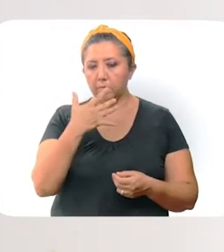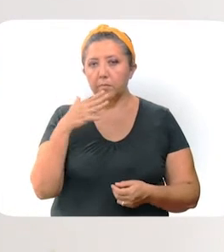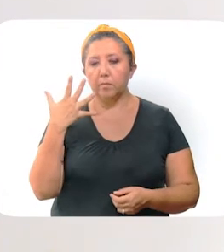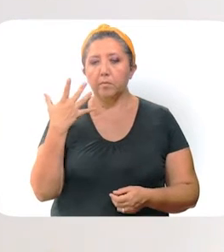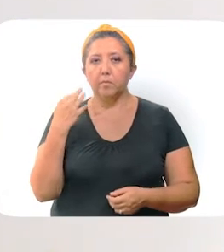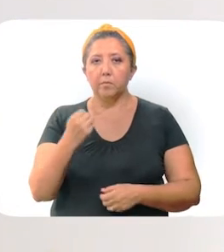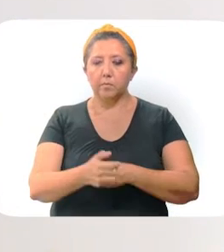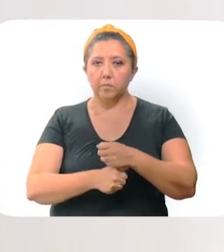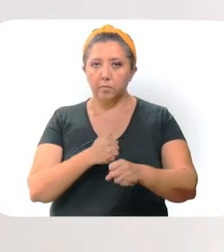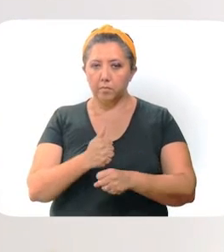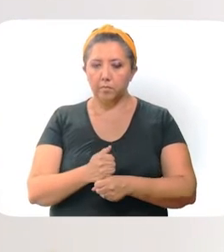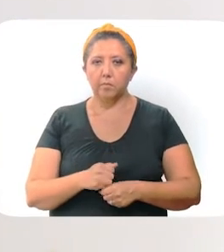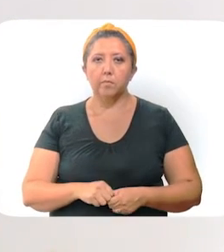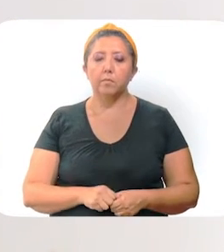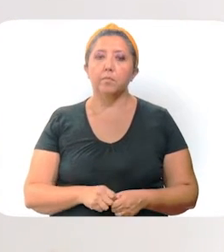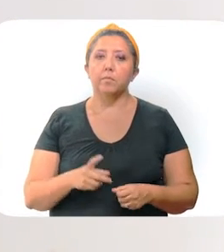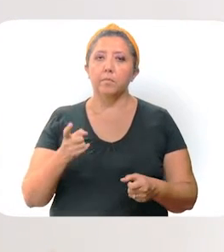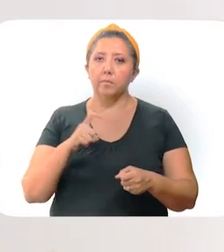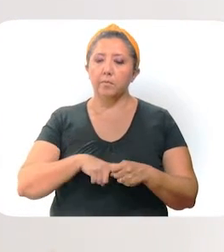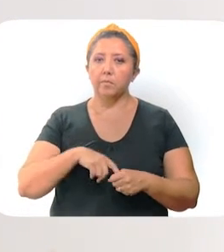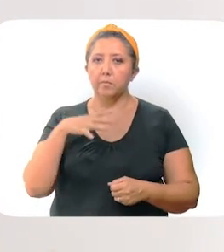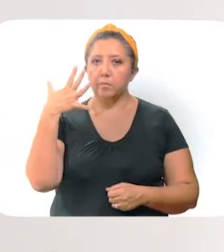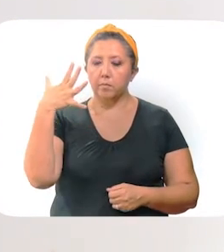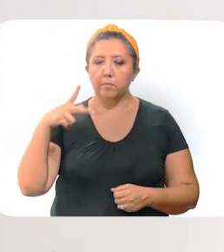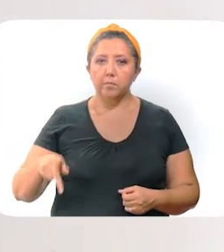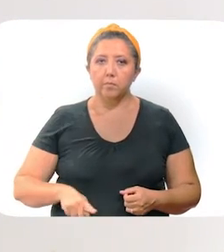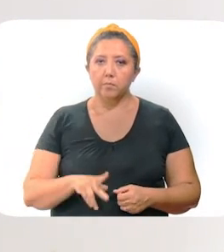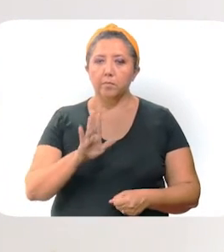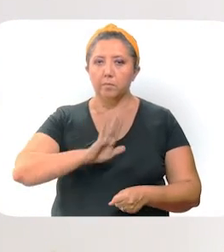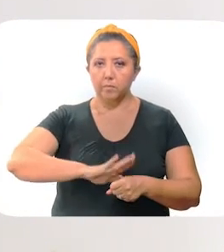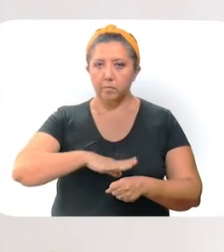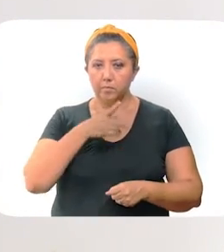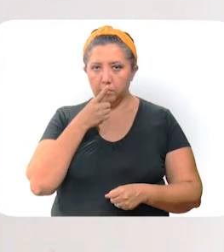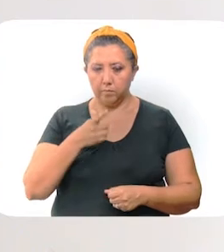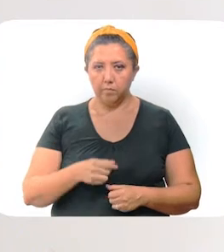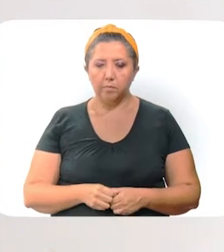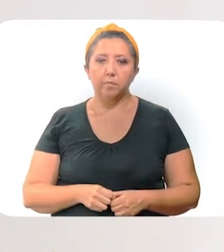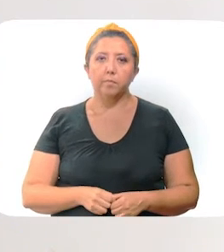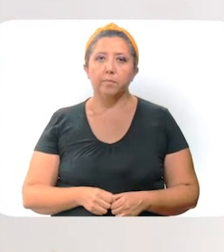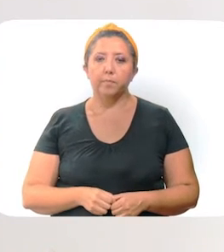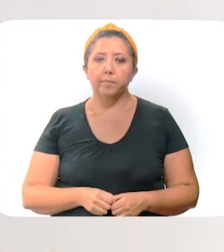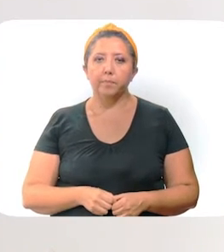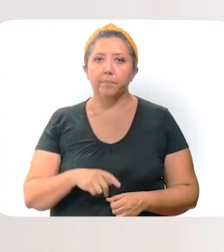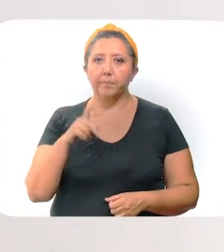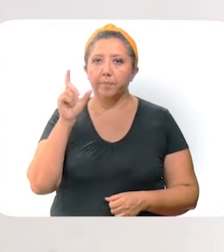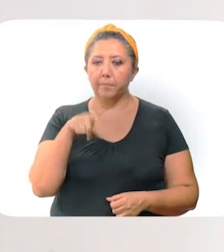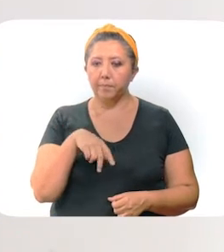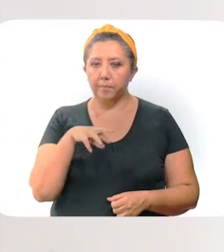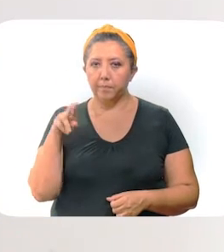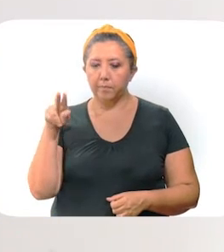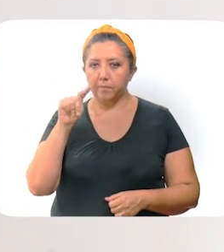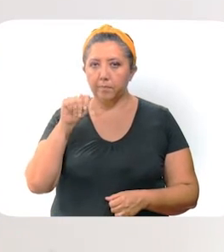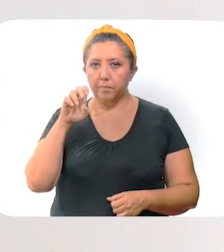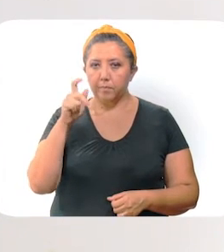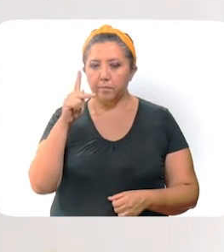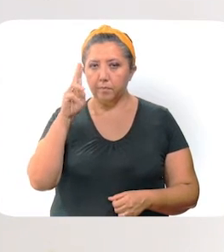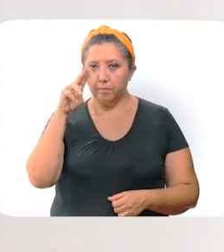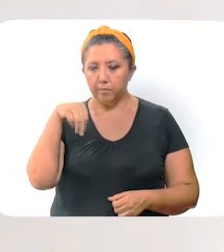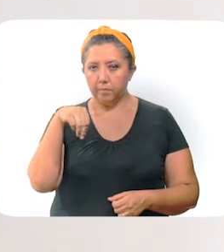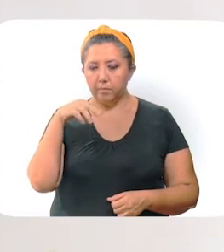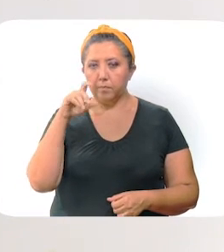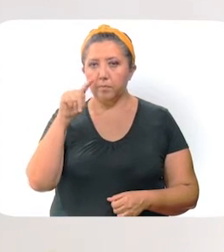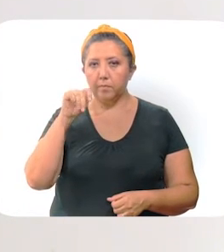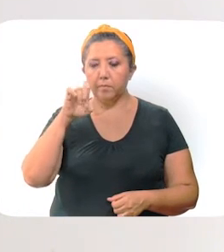50 a 59 años de edad pertenecientes a cinco municipios más del interior del estado. Quintana Roo, Tepacán, Suma,